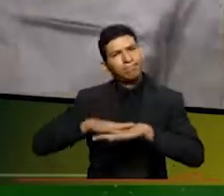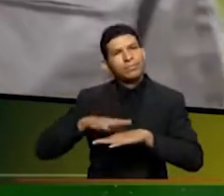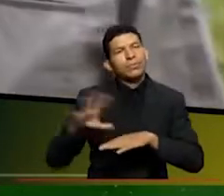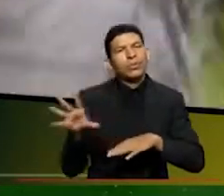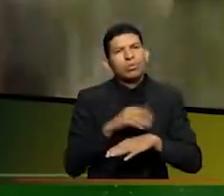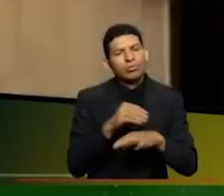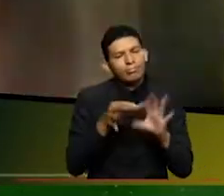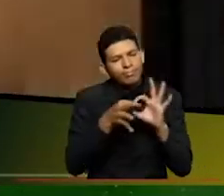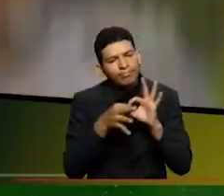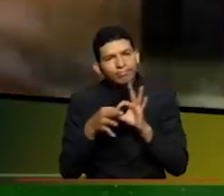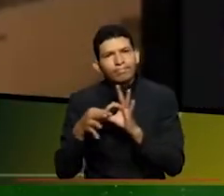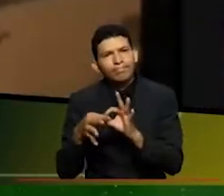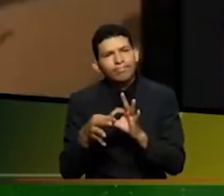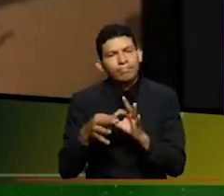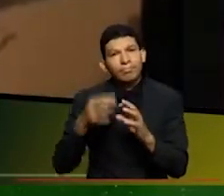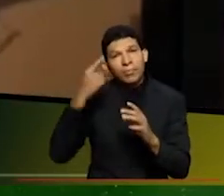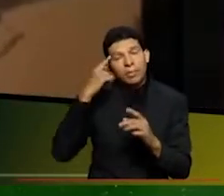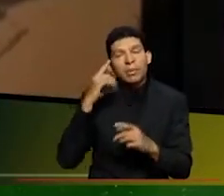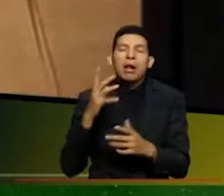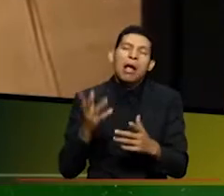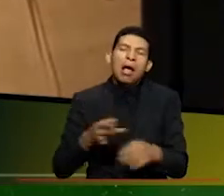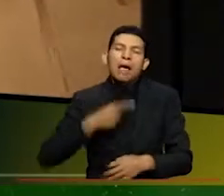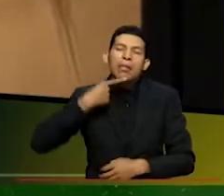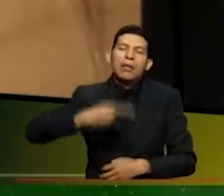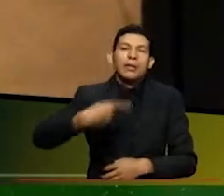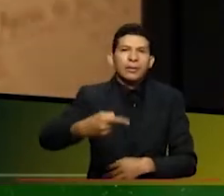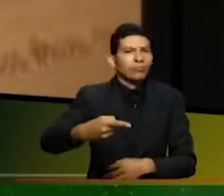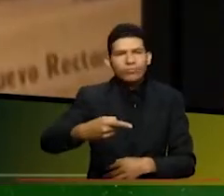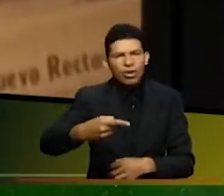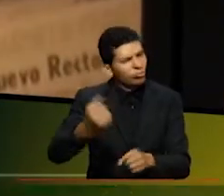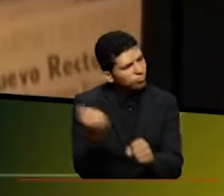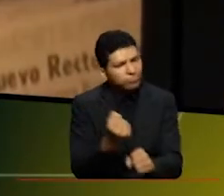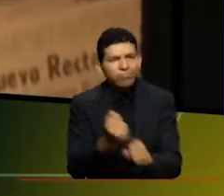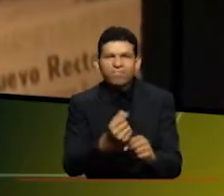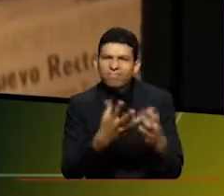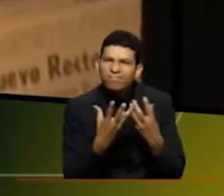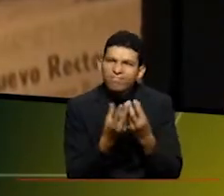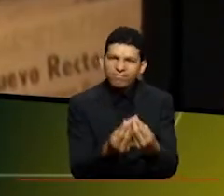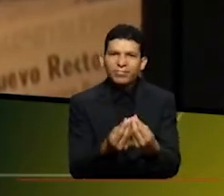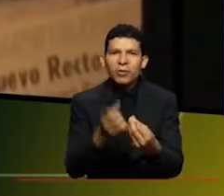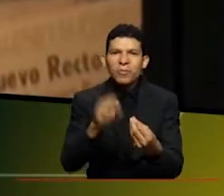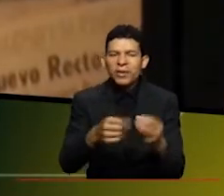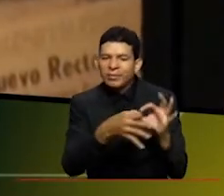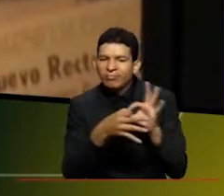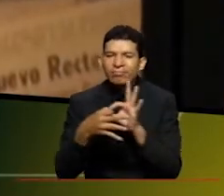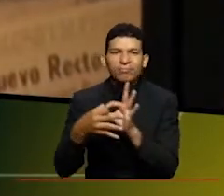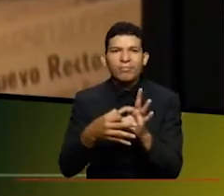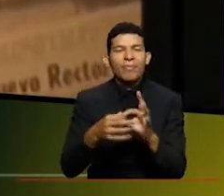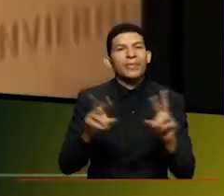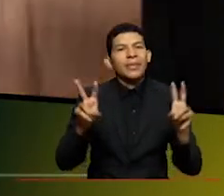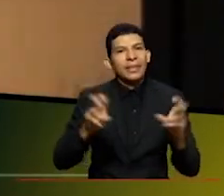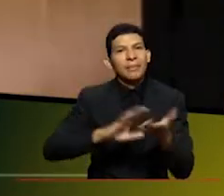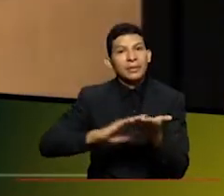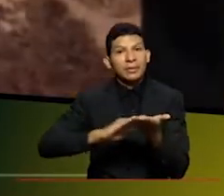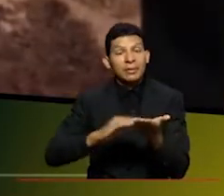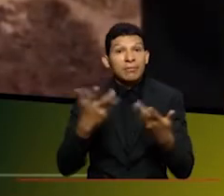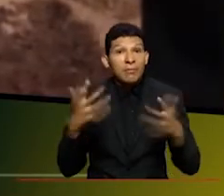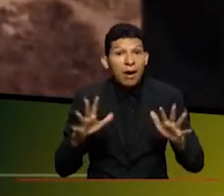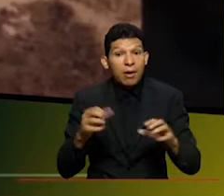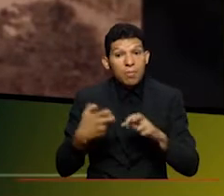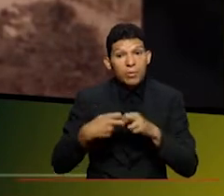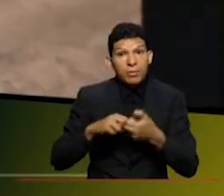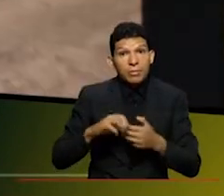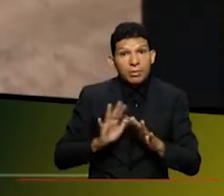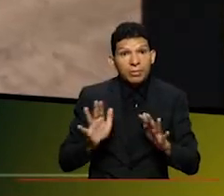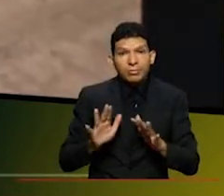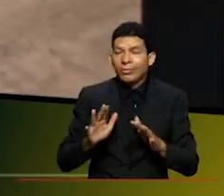juntémonos salgamos del discurso del verso y vamos a trabajar en equipo para poder resolver este tema porque no es ya un problema nuestro y